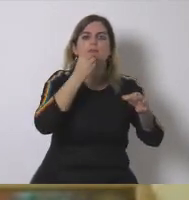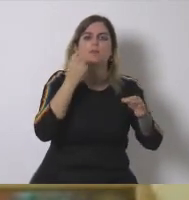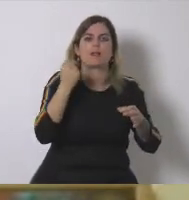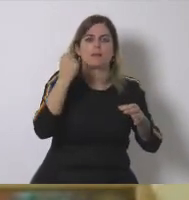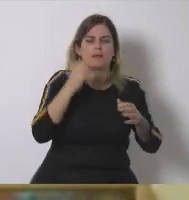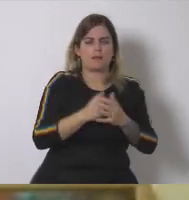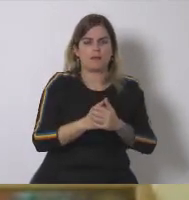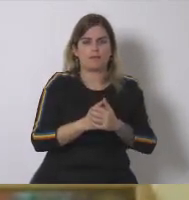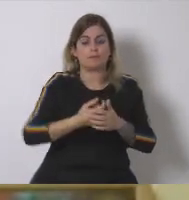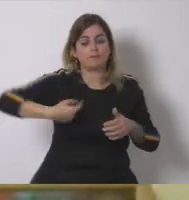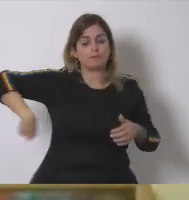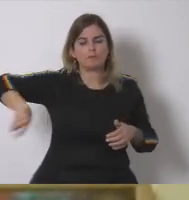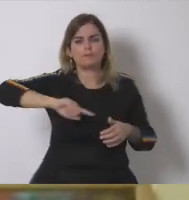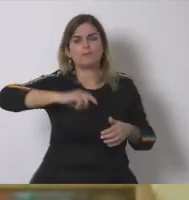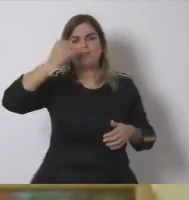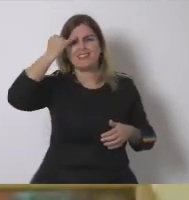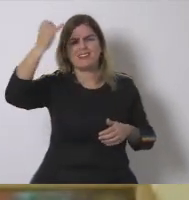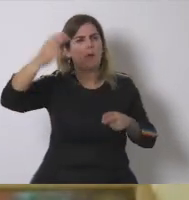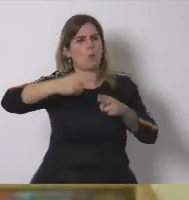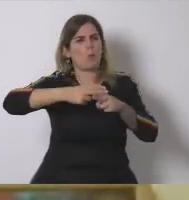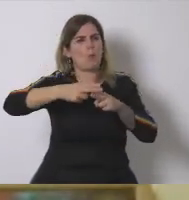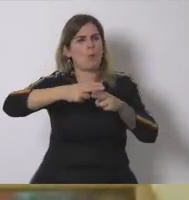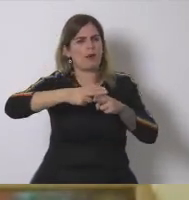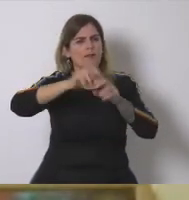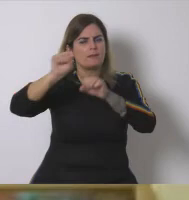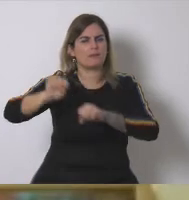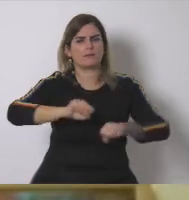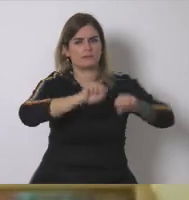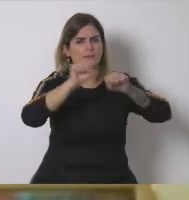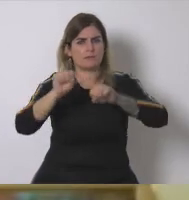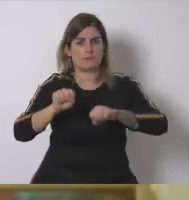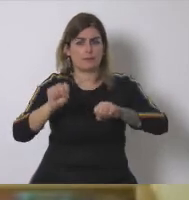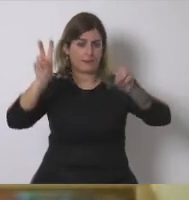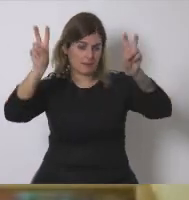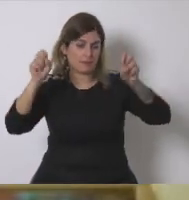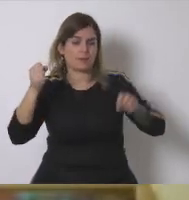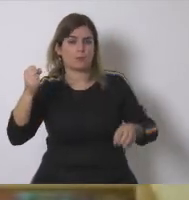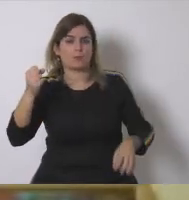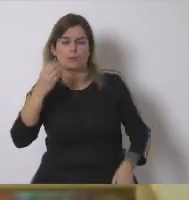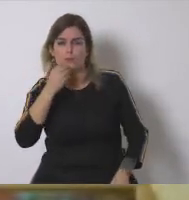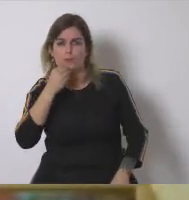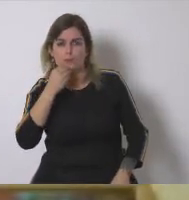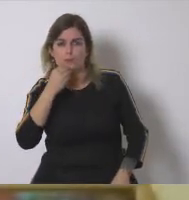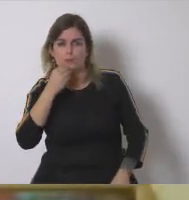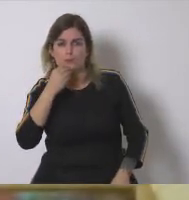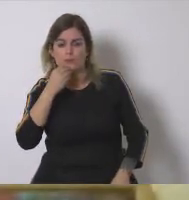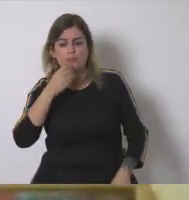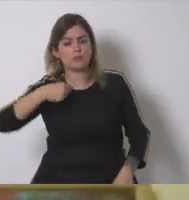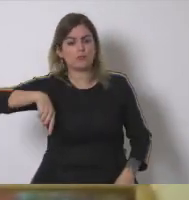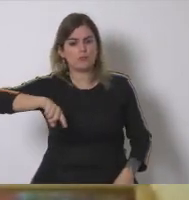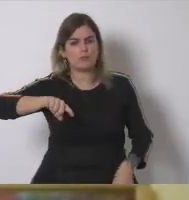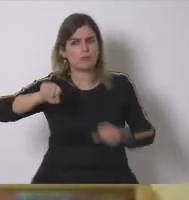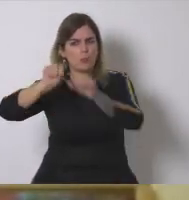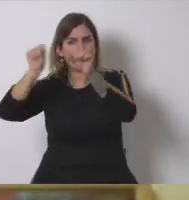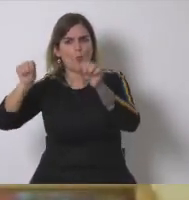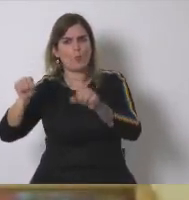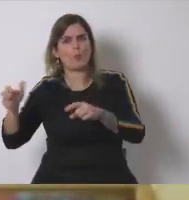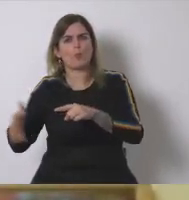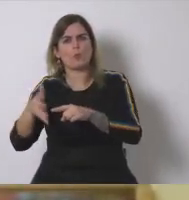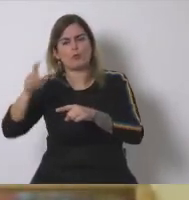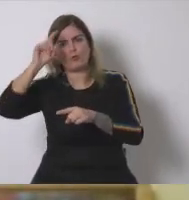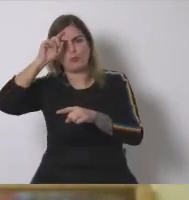la soberanía alimentaria nosotros defendemos una idea política y la y